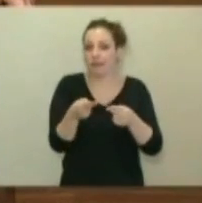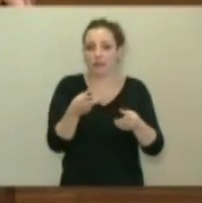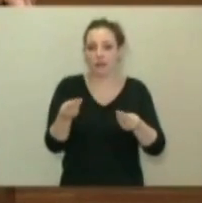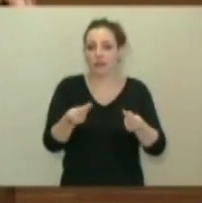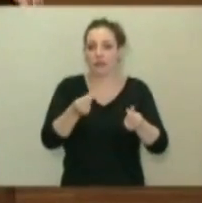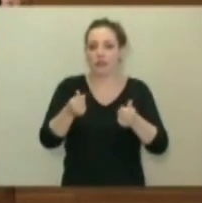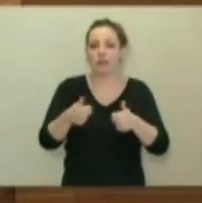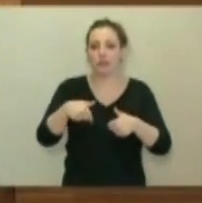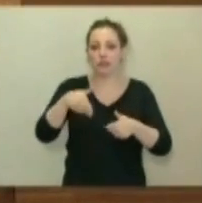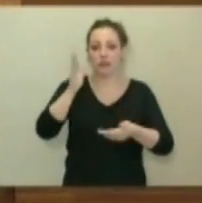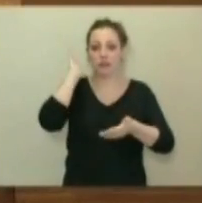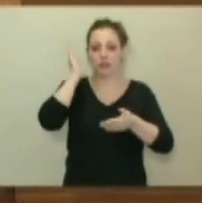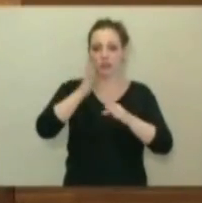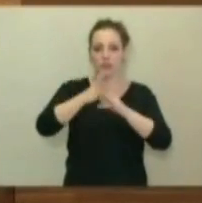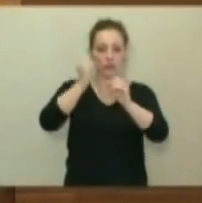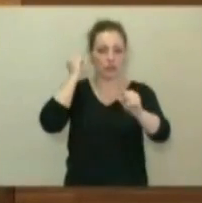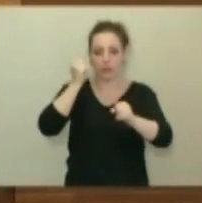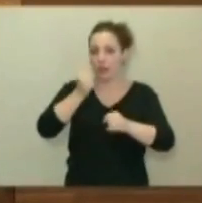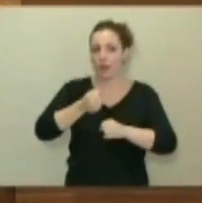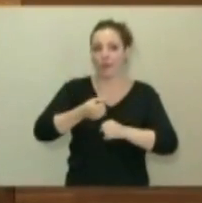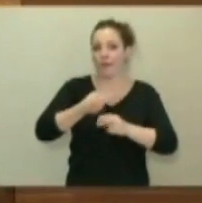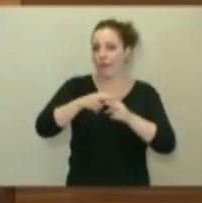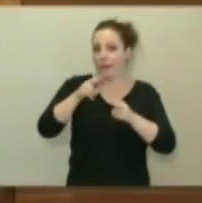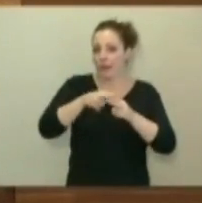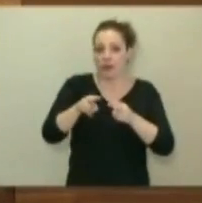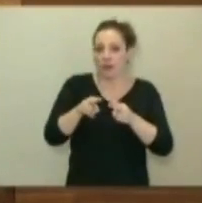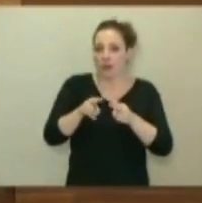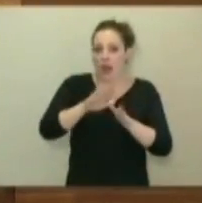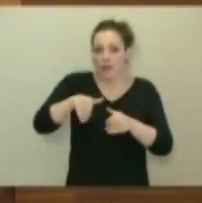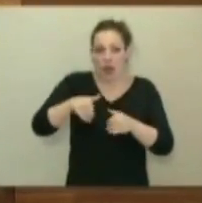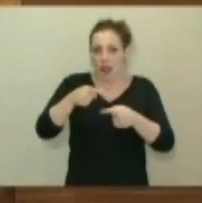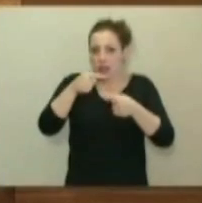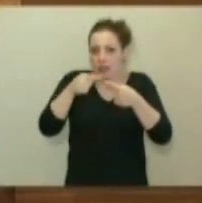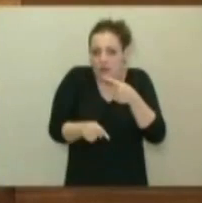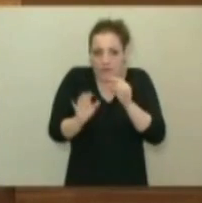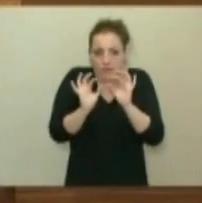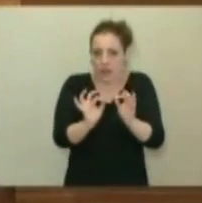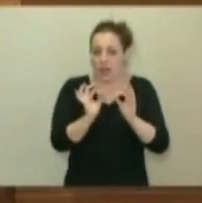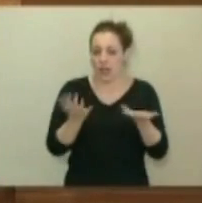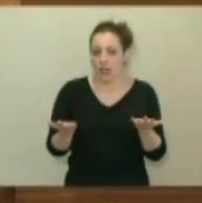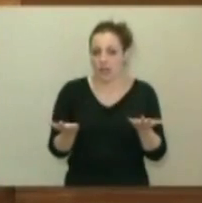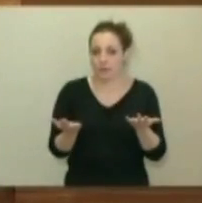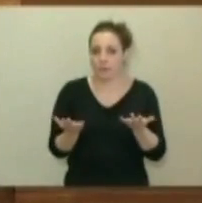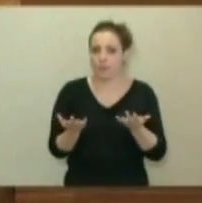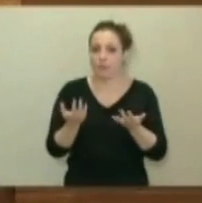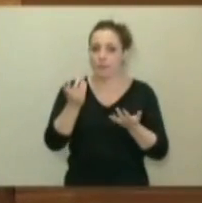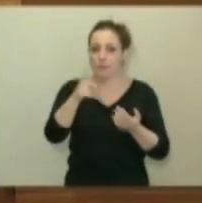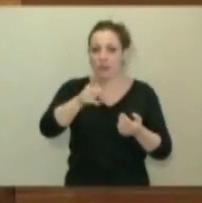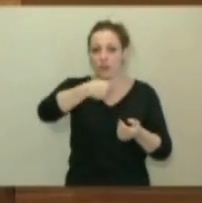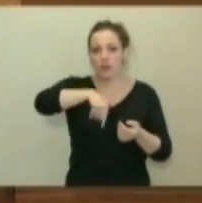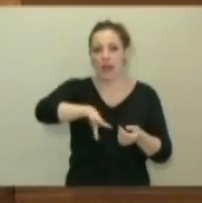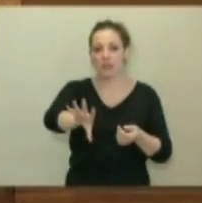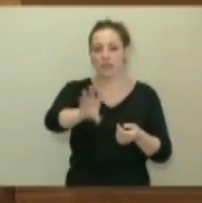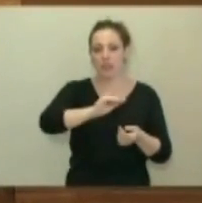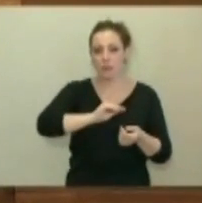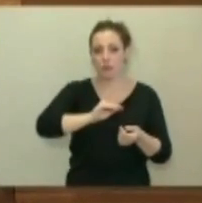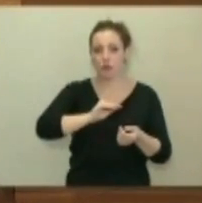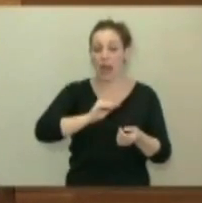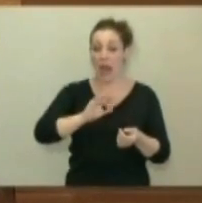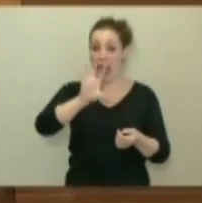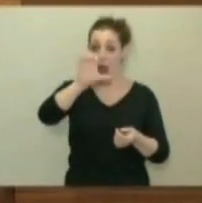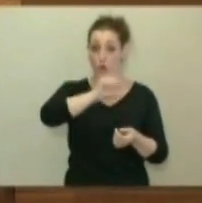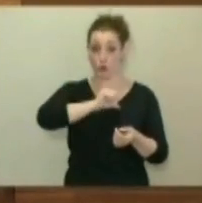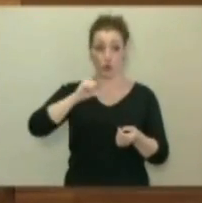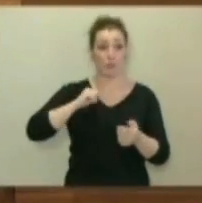identitaria, políticas que nos han conducido, que han conducido a esos déficits. Y como en todos los casos, nosotros entendemos que la autonomía